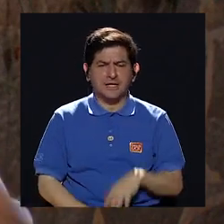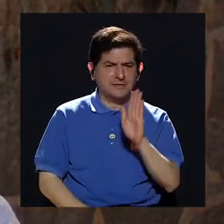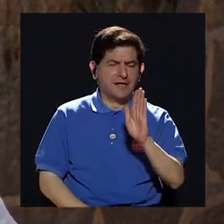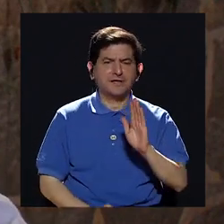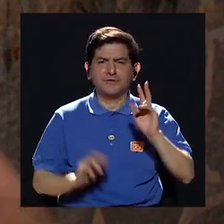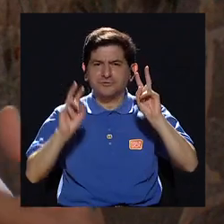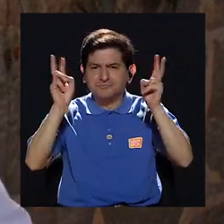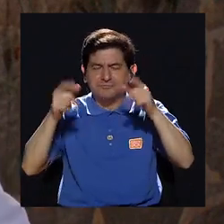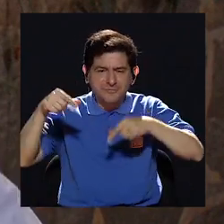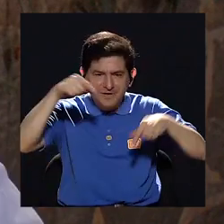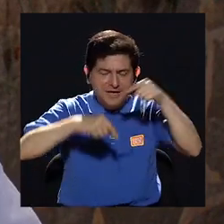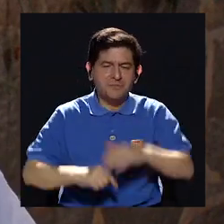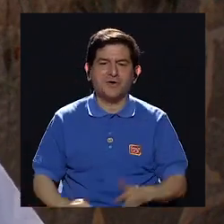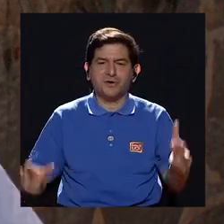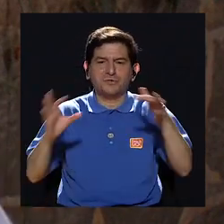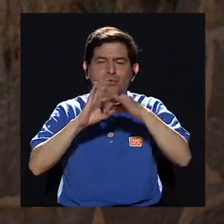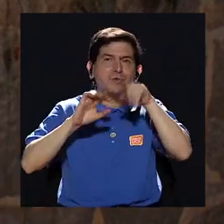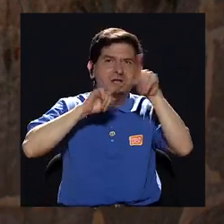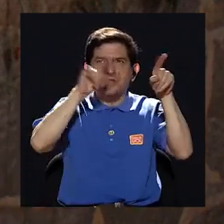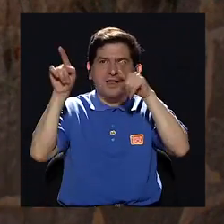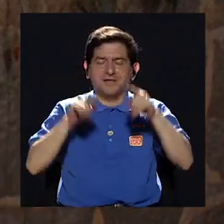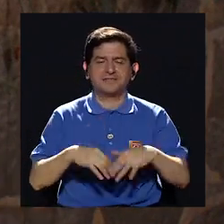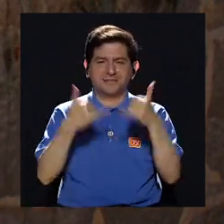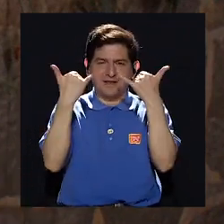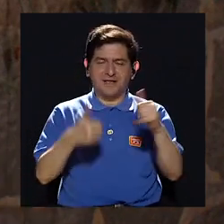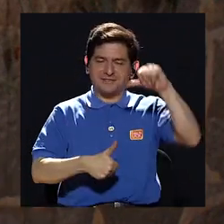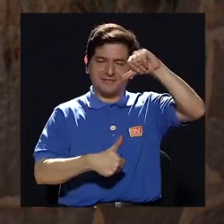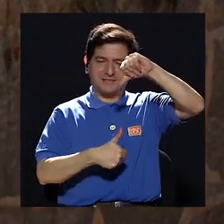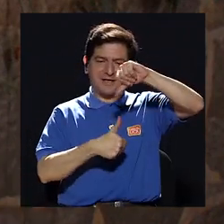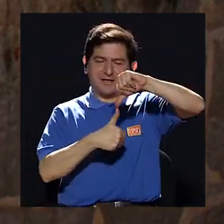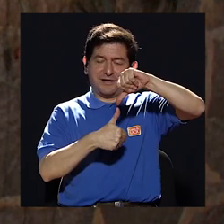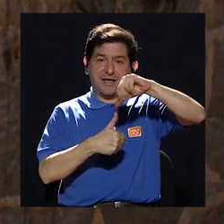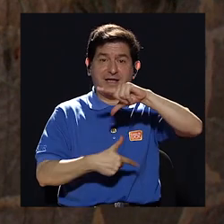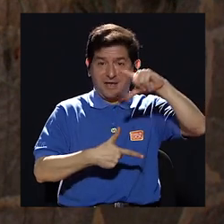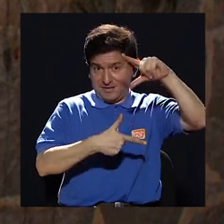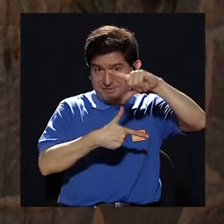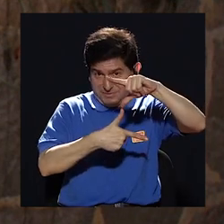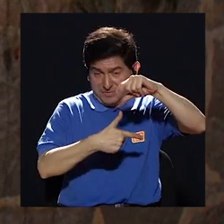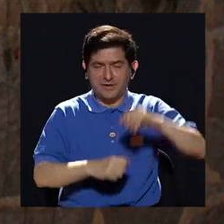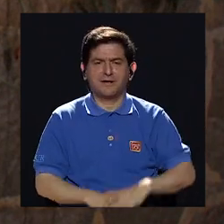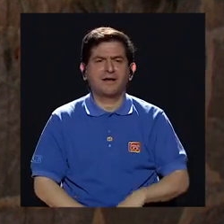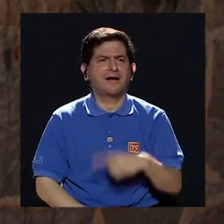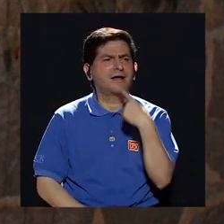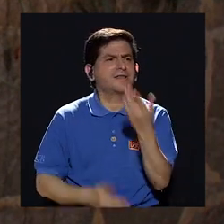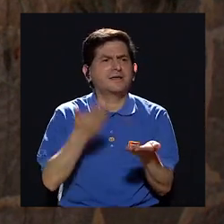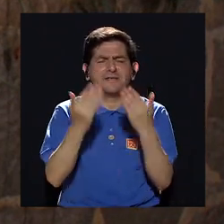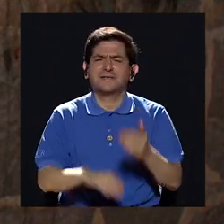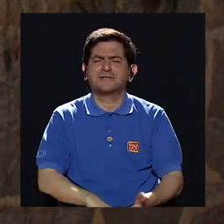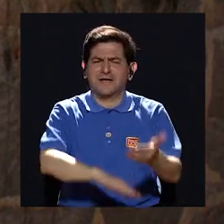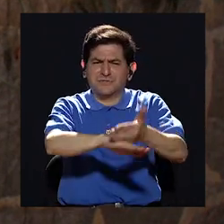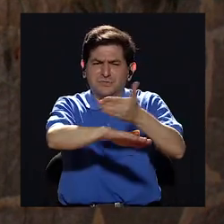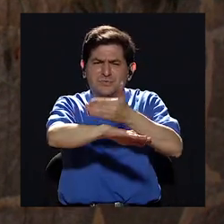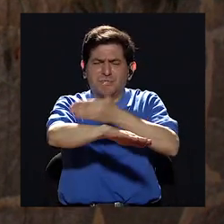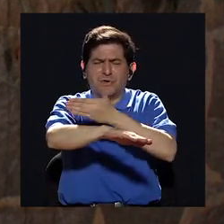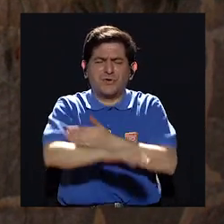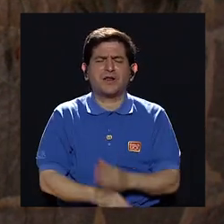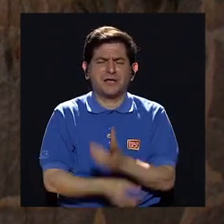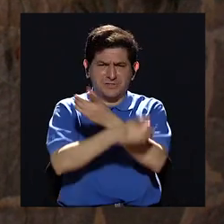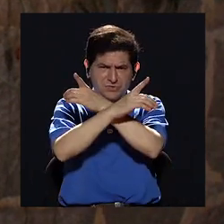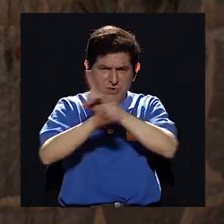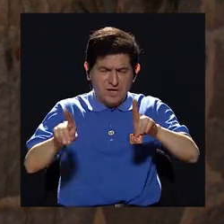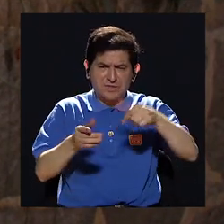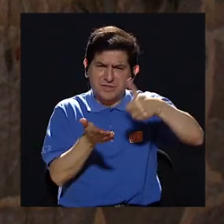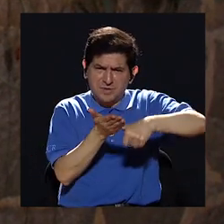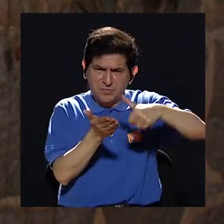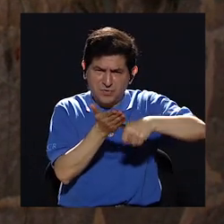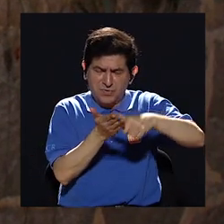química se juntaron los astros en América Central sin embargo digamos los avances en democracia electoral y